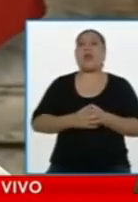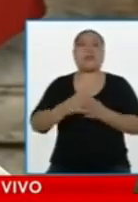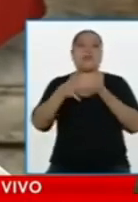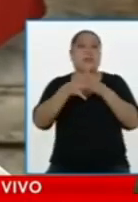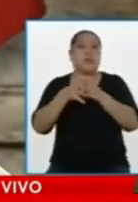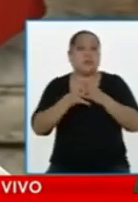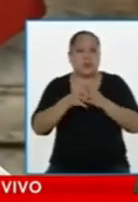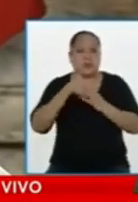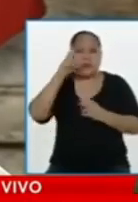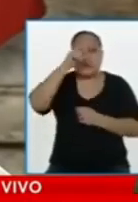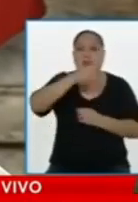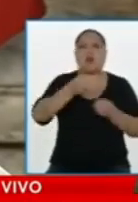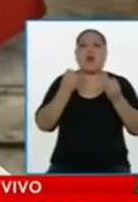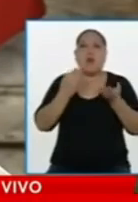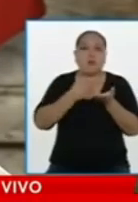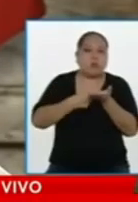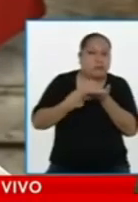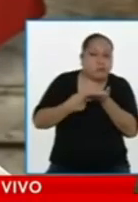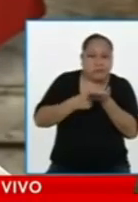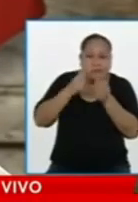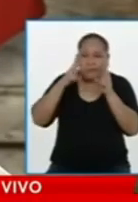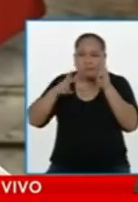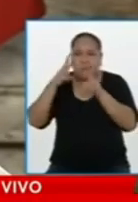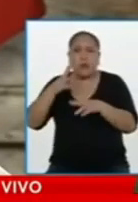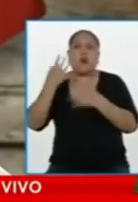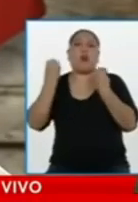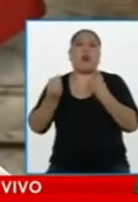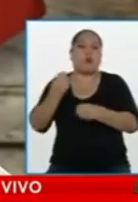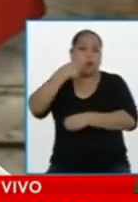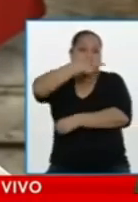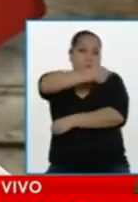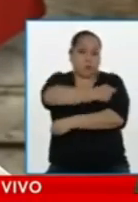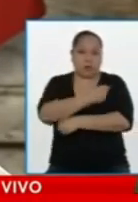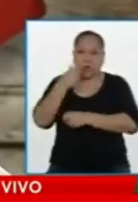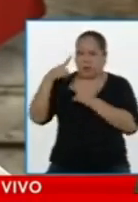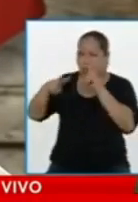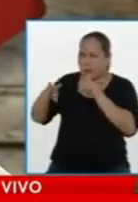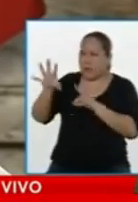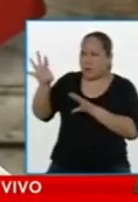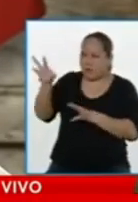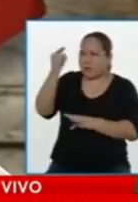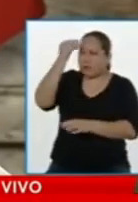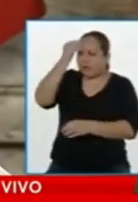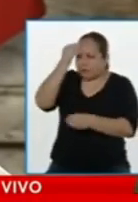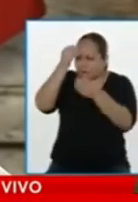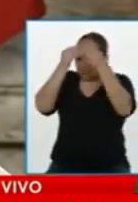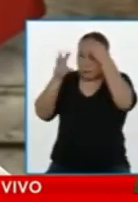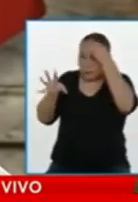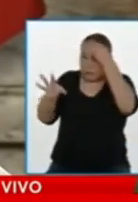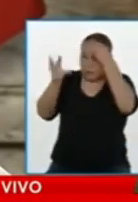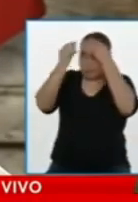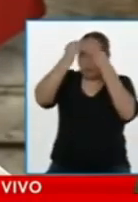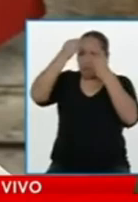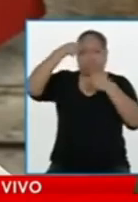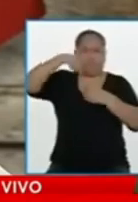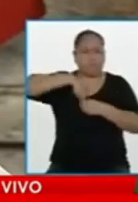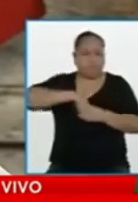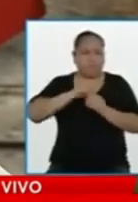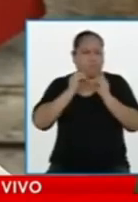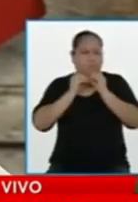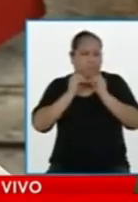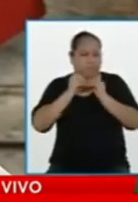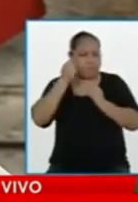% del producto bruto interno o más, porque es difícil cuantificarlo. Pero se calcula que también da